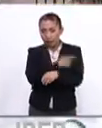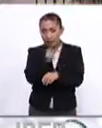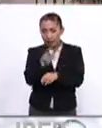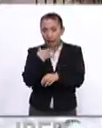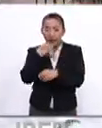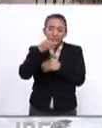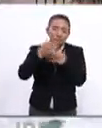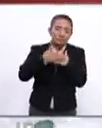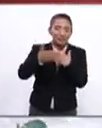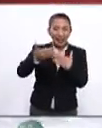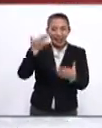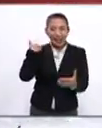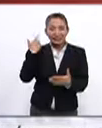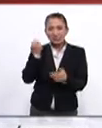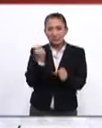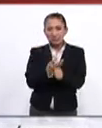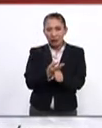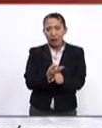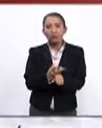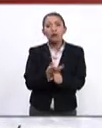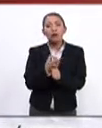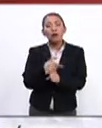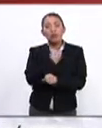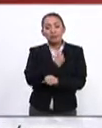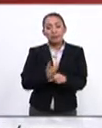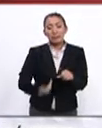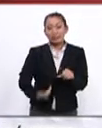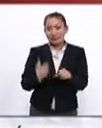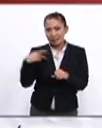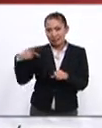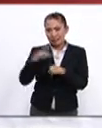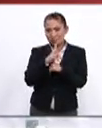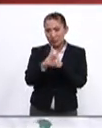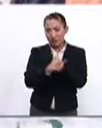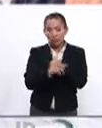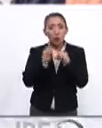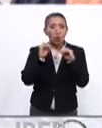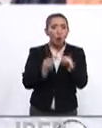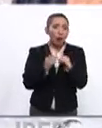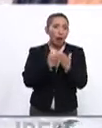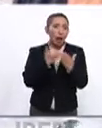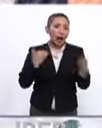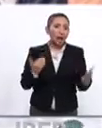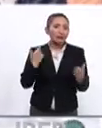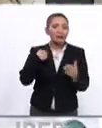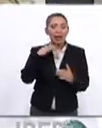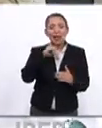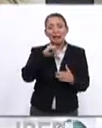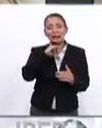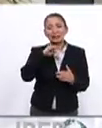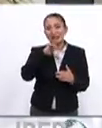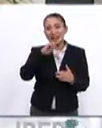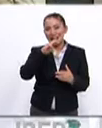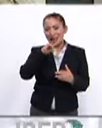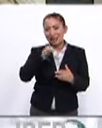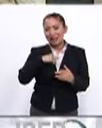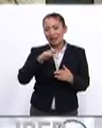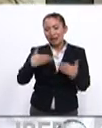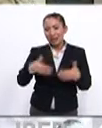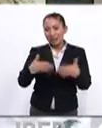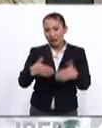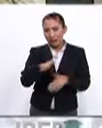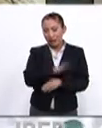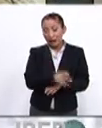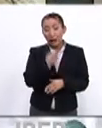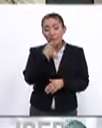mensaje dado en horas más tempranas de la presidencia de la república o en los predios también de la cancillería de la república de